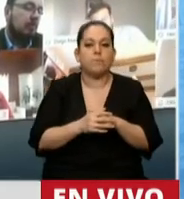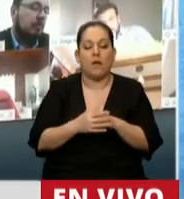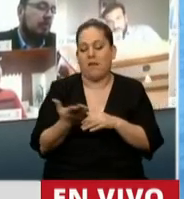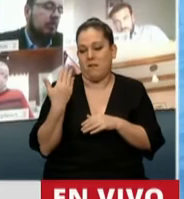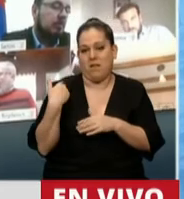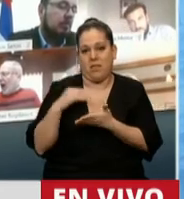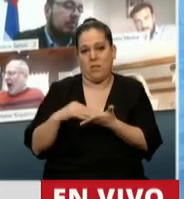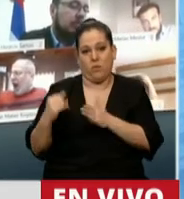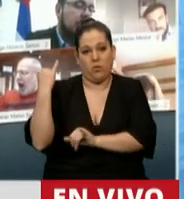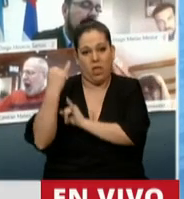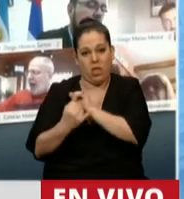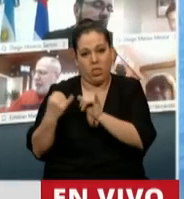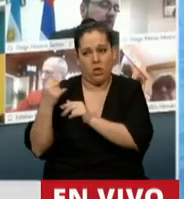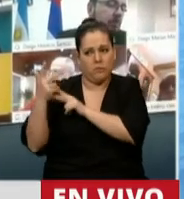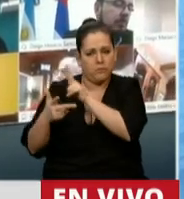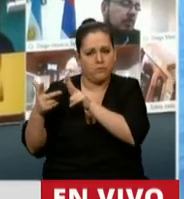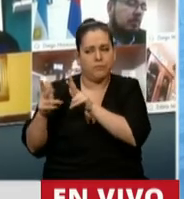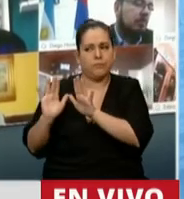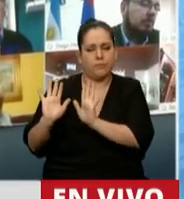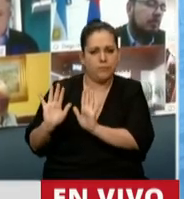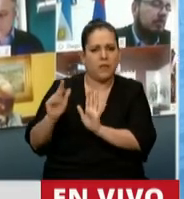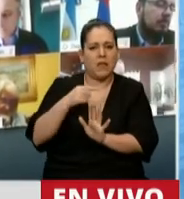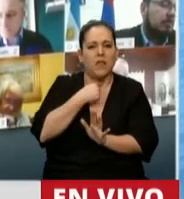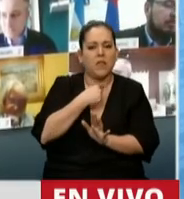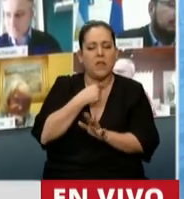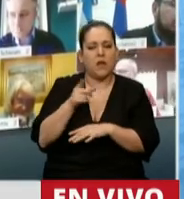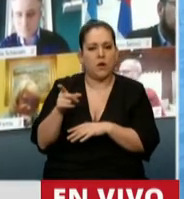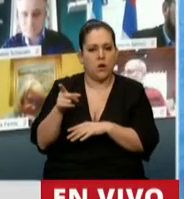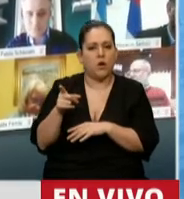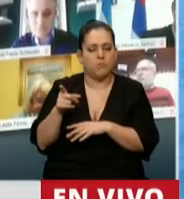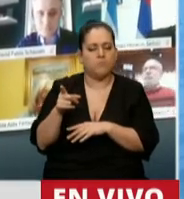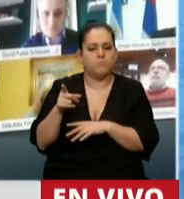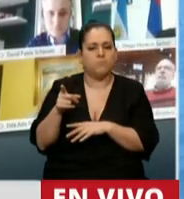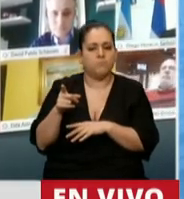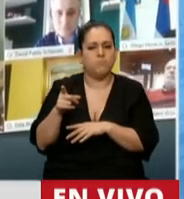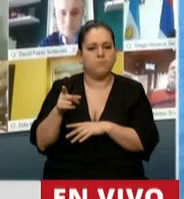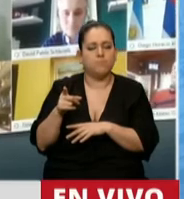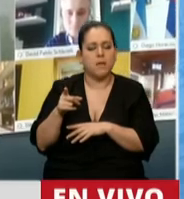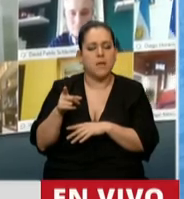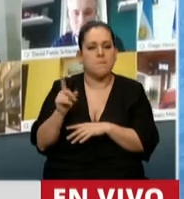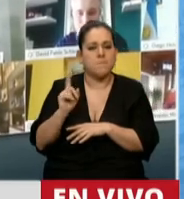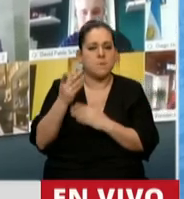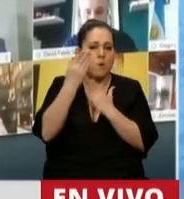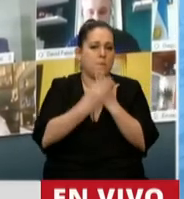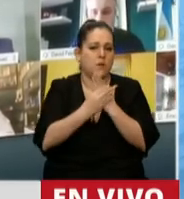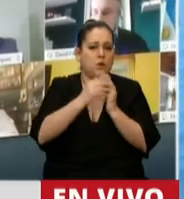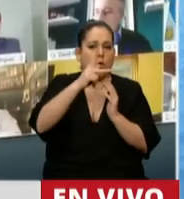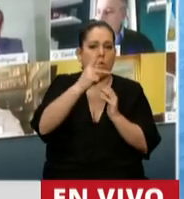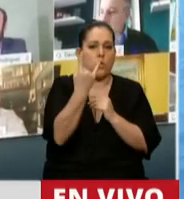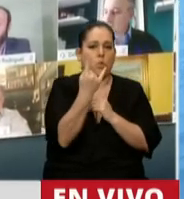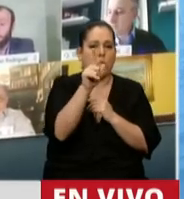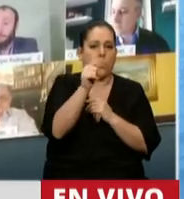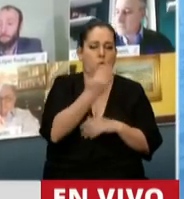preopinante, resaltar la experticia del Ministro Culfas,